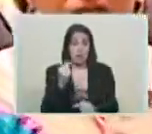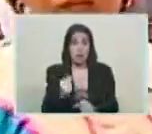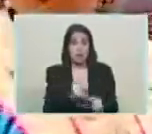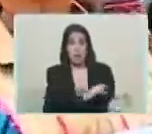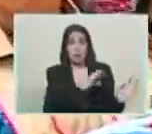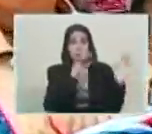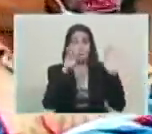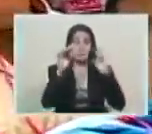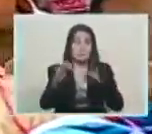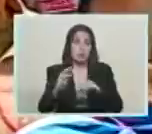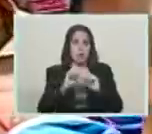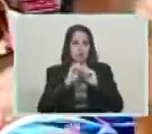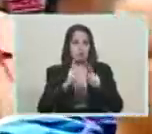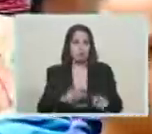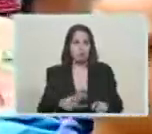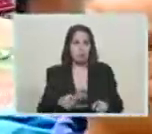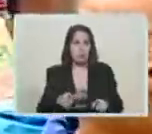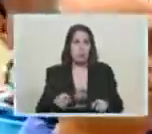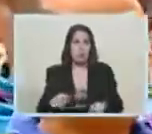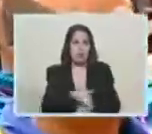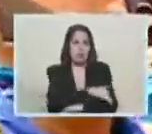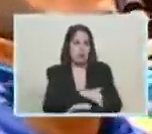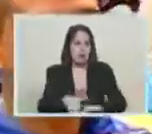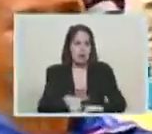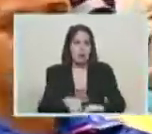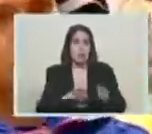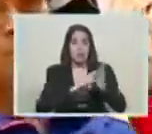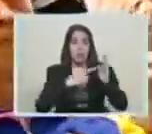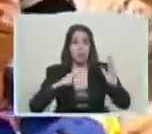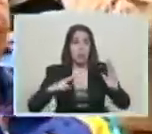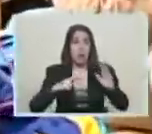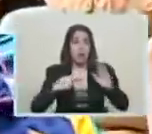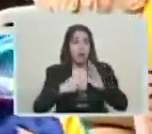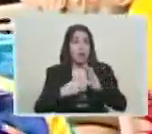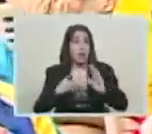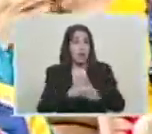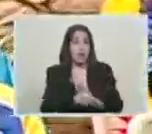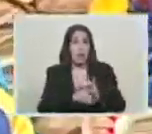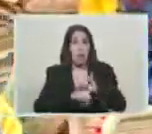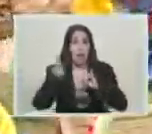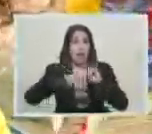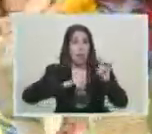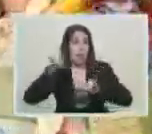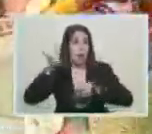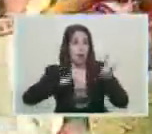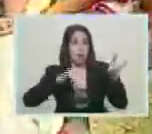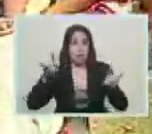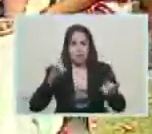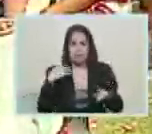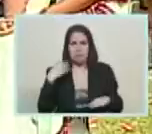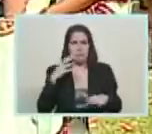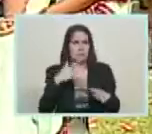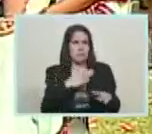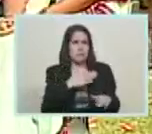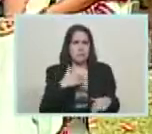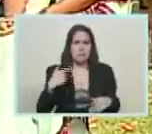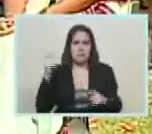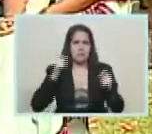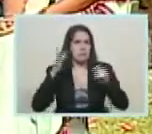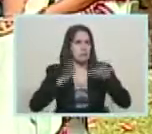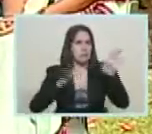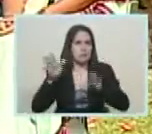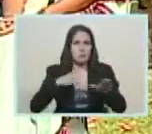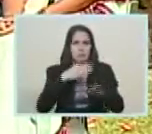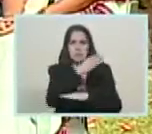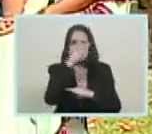trasladarse por todas las carreteras, autopistas, a través de los terminales, por los aeropuertos, para ir a su destino turístico preferido y